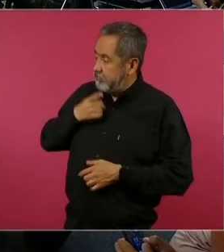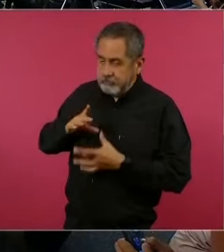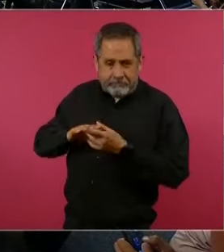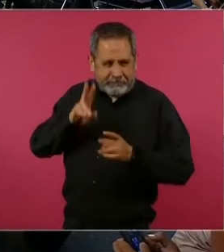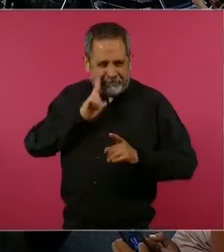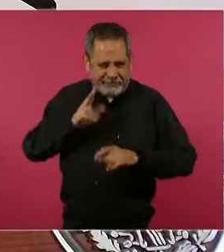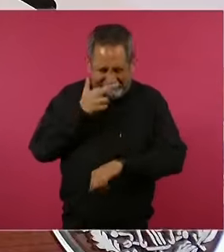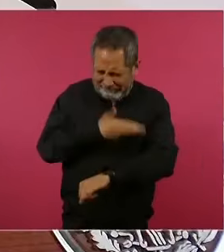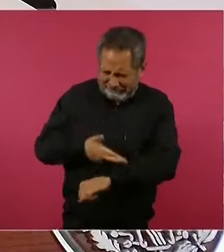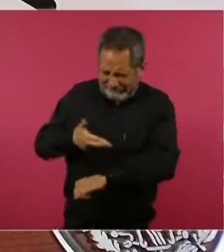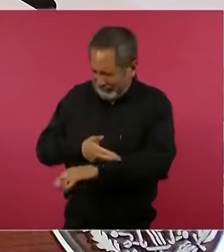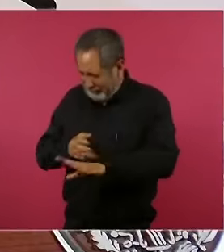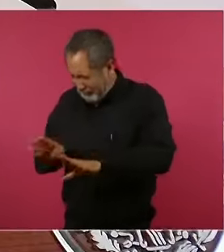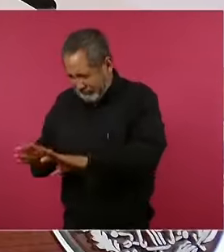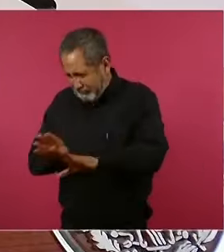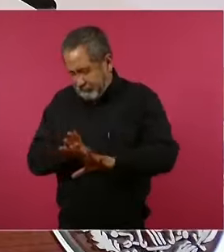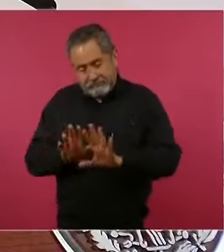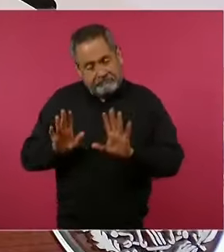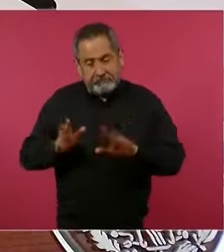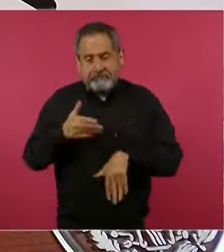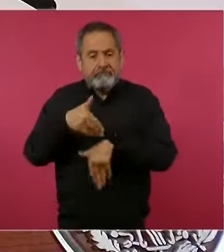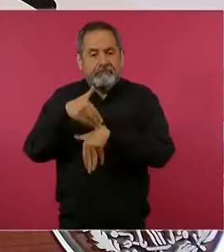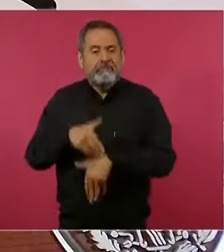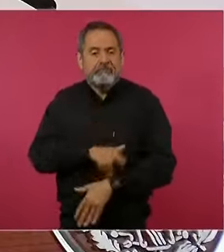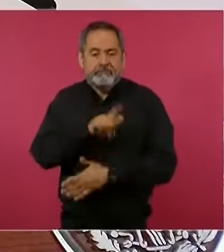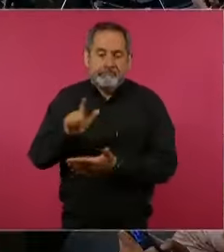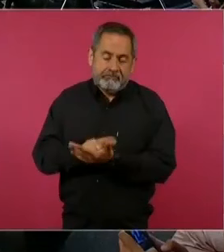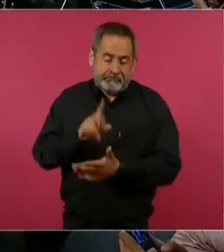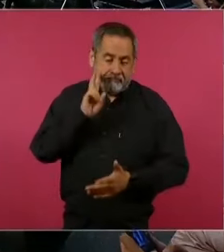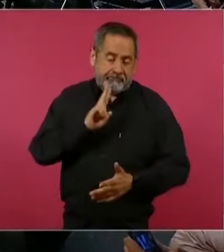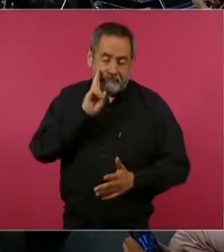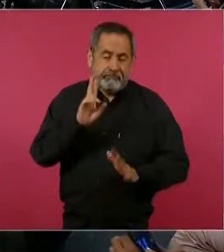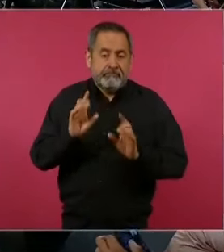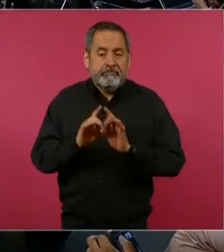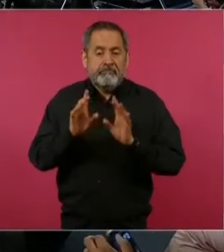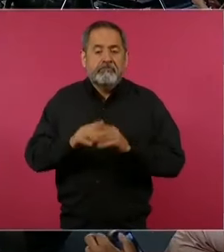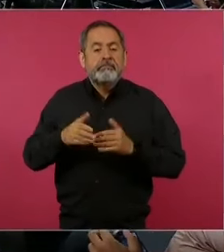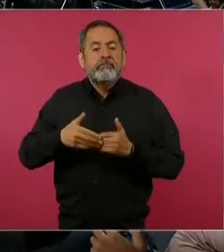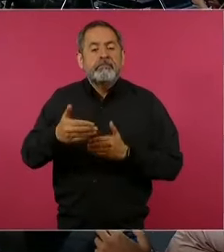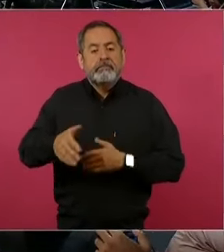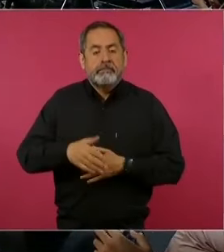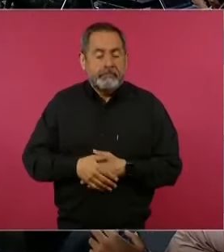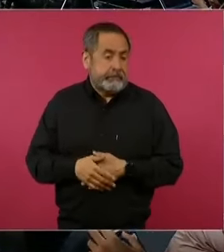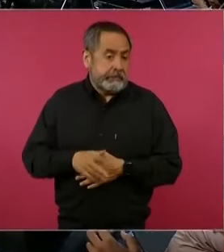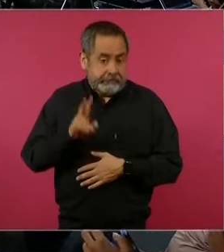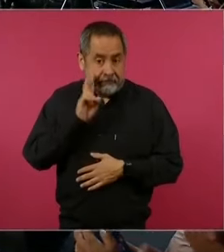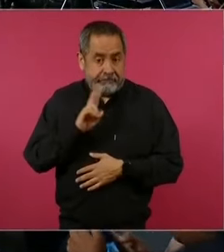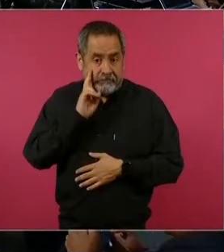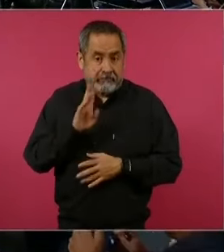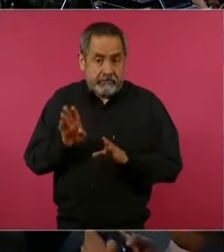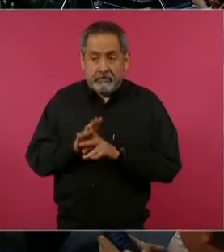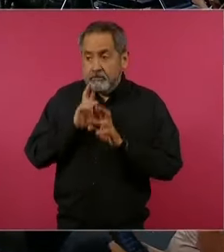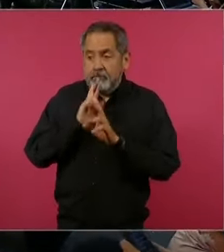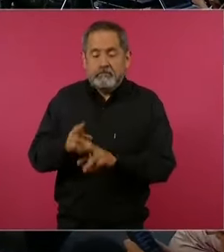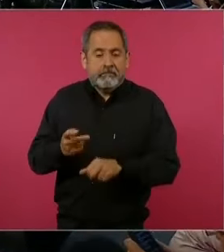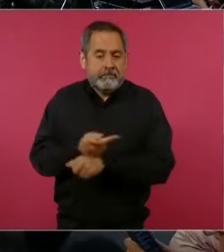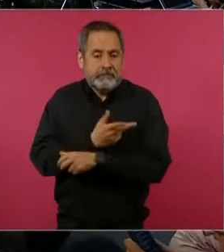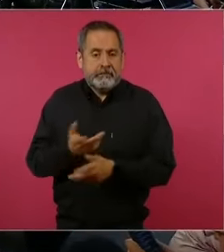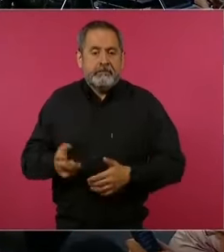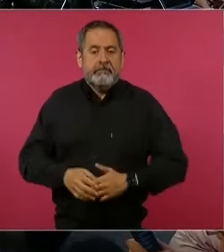las posibilidades, pero con el cumplimiento de la ley. Entonces, estamos en el plazo, vamos a ver qué resulta. Eso sería,